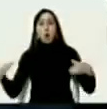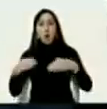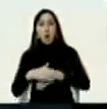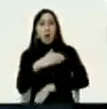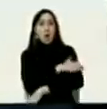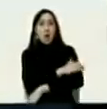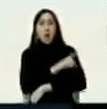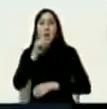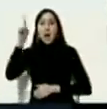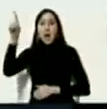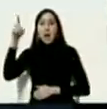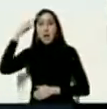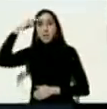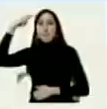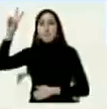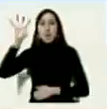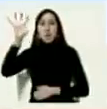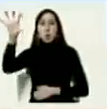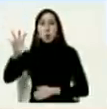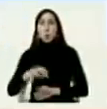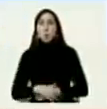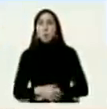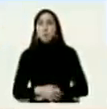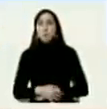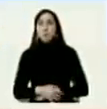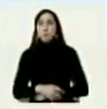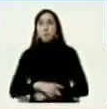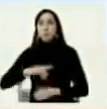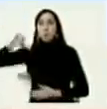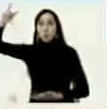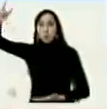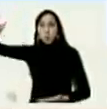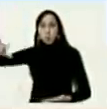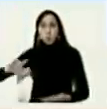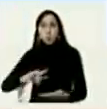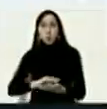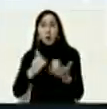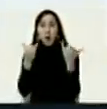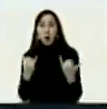México. Doctor Jorge Rodríguez viene aterrizando de México en este momento.